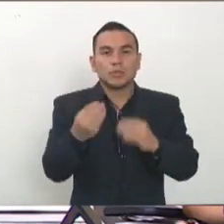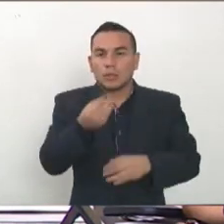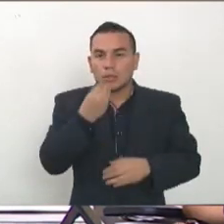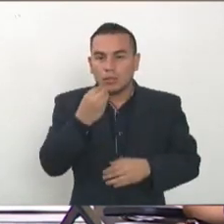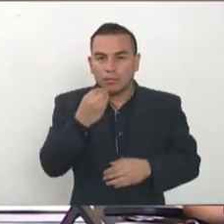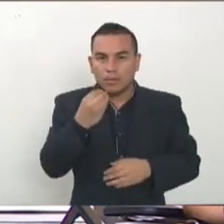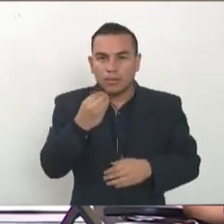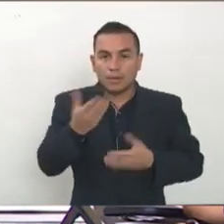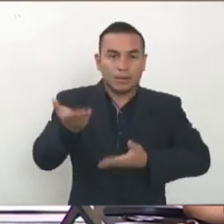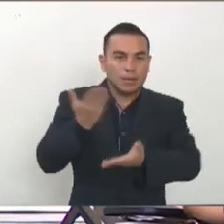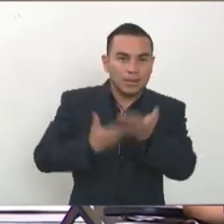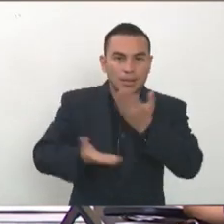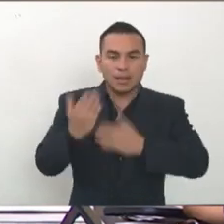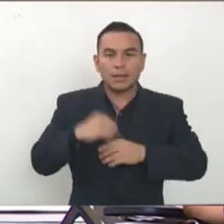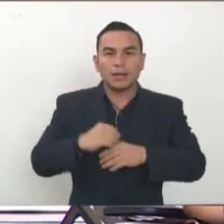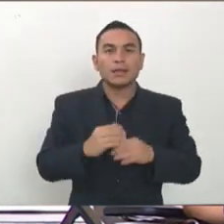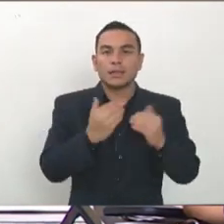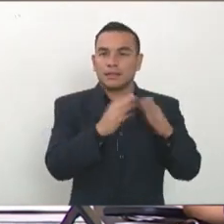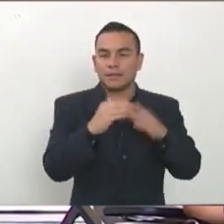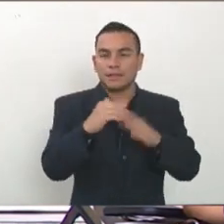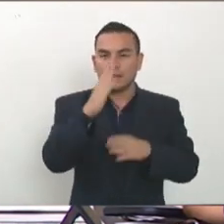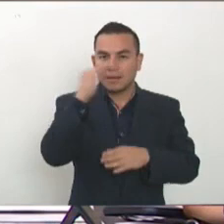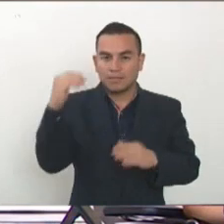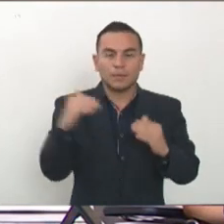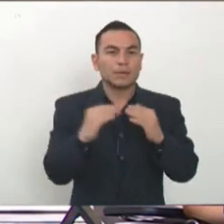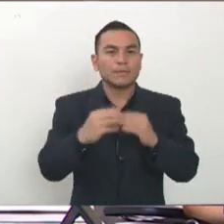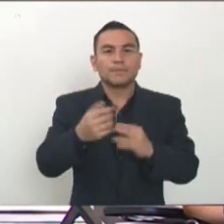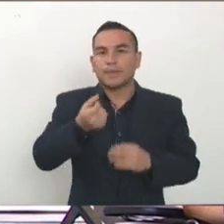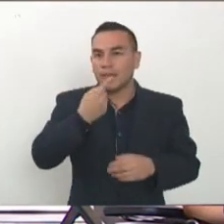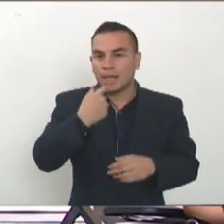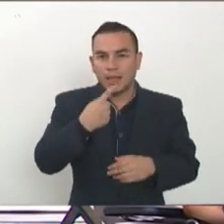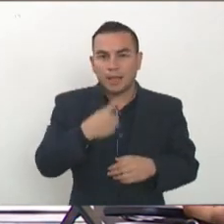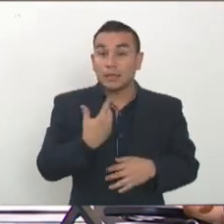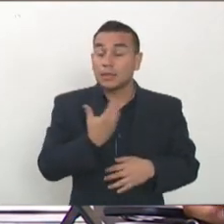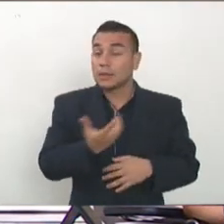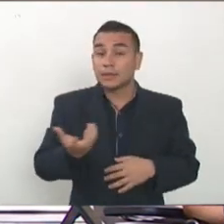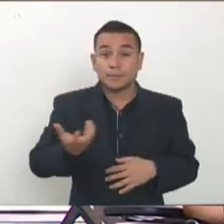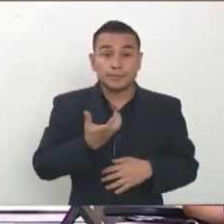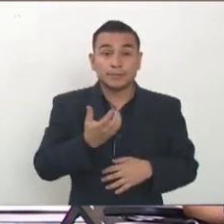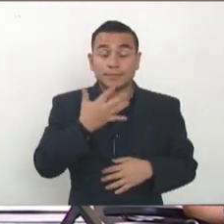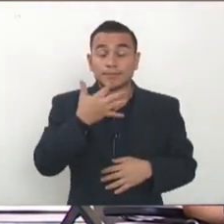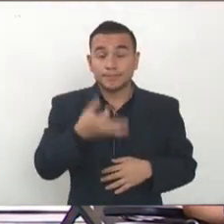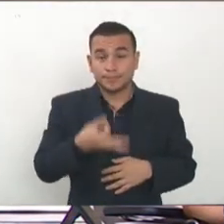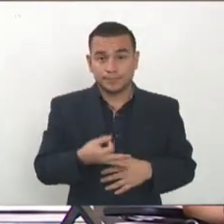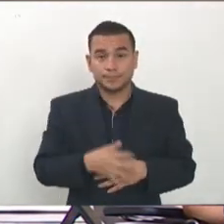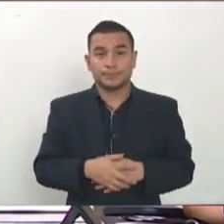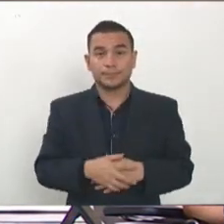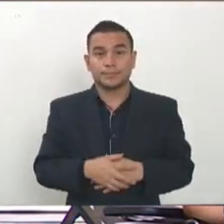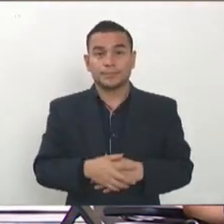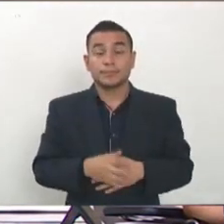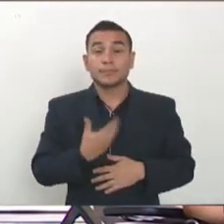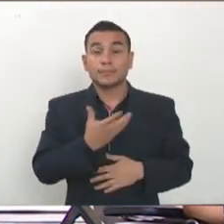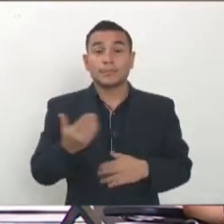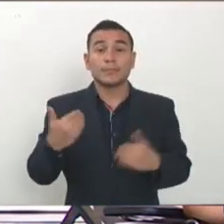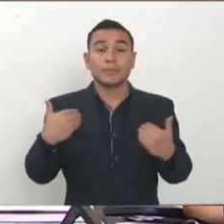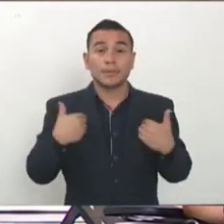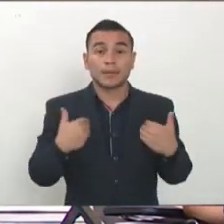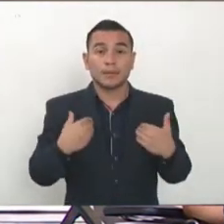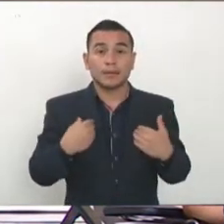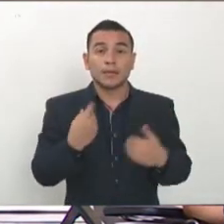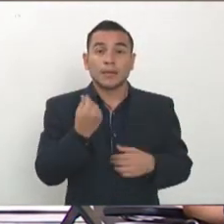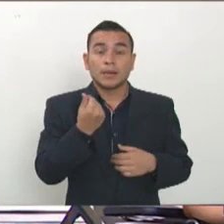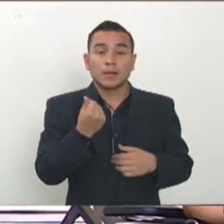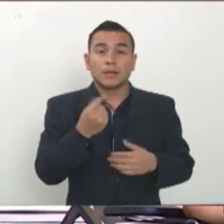importar alimentos o de producir medicamentos o de producir o importar insumos o de tener los recursos financieros